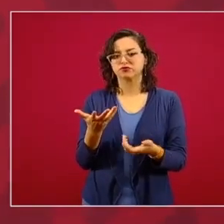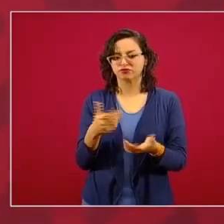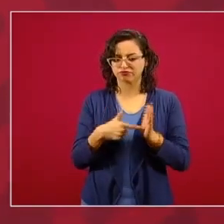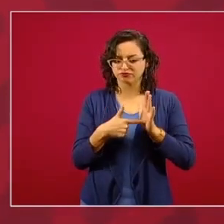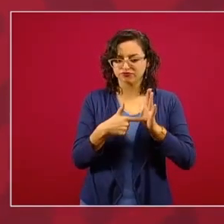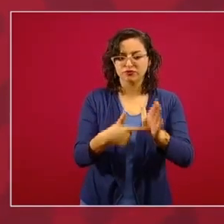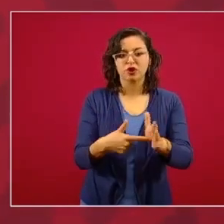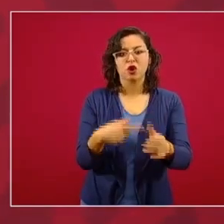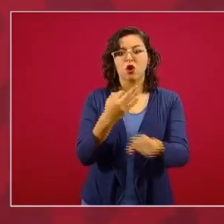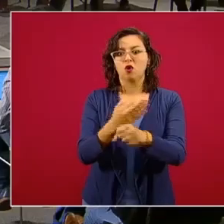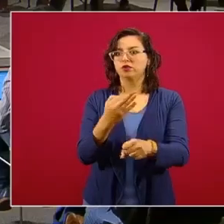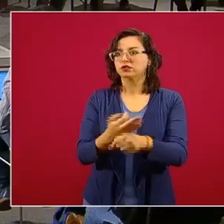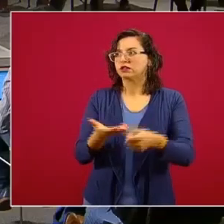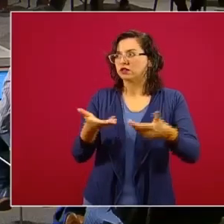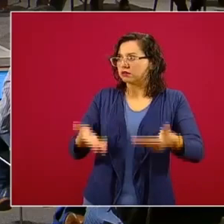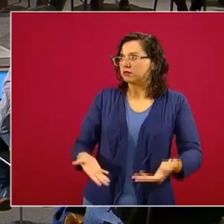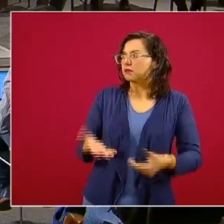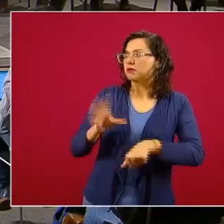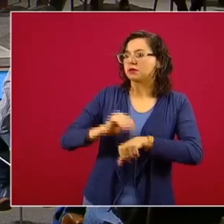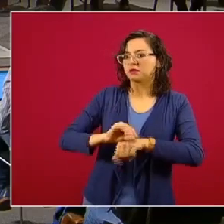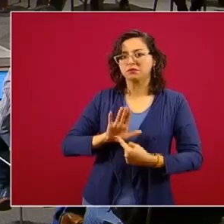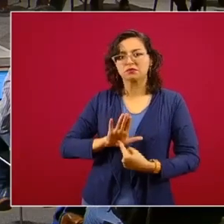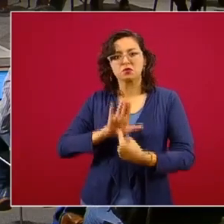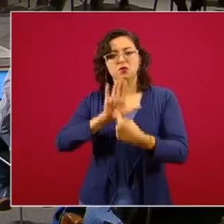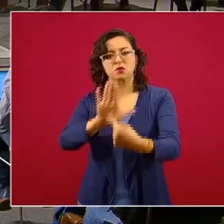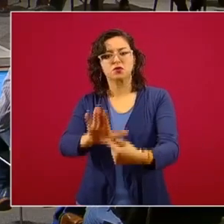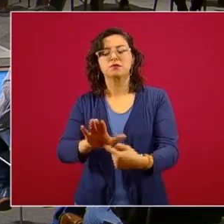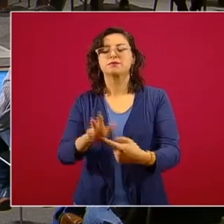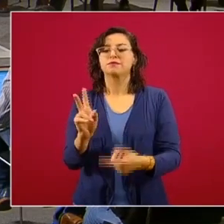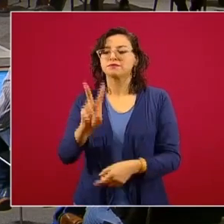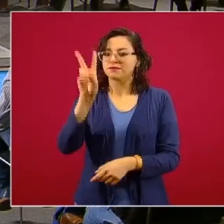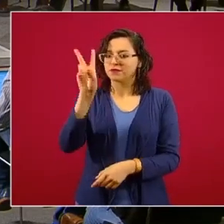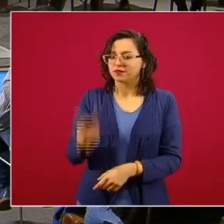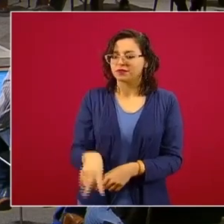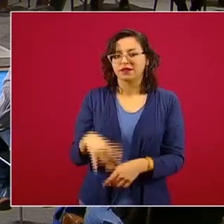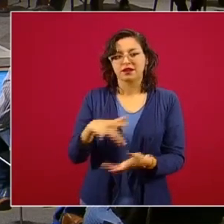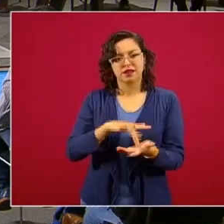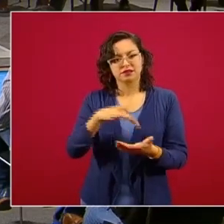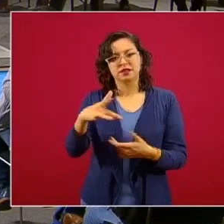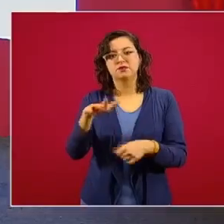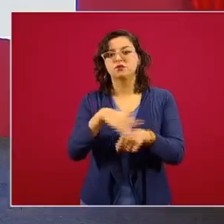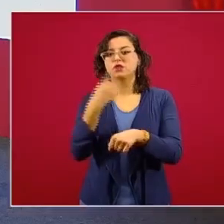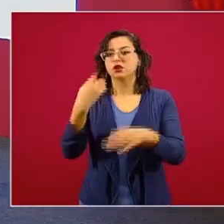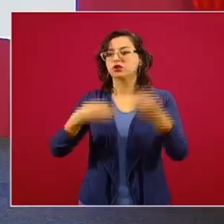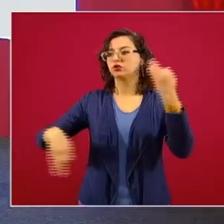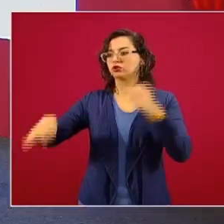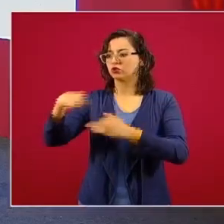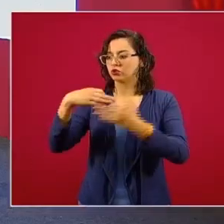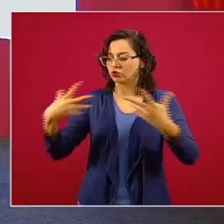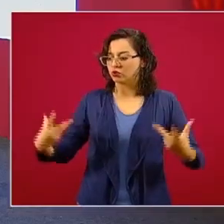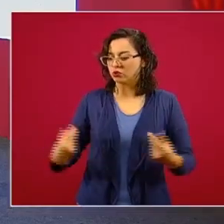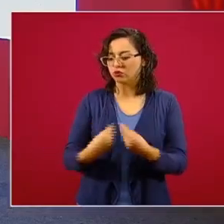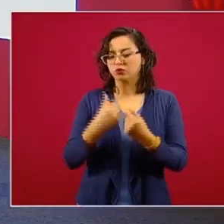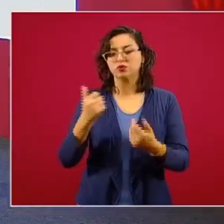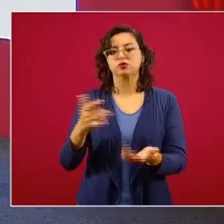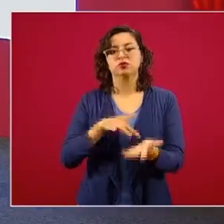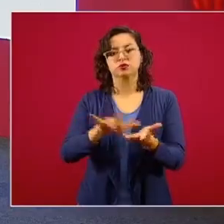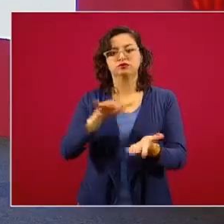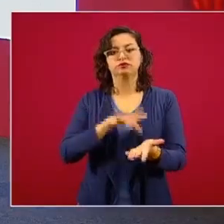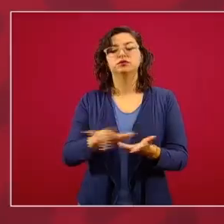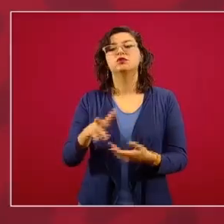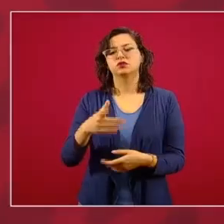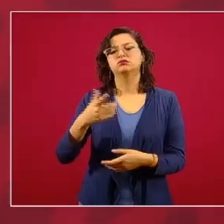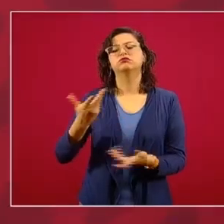este foro para lanzarlo, para realmente que se sume con nosotros la gente a apoyar. Todos tenemos la iniciativa, las ganas de